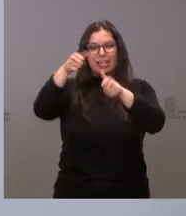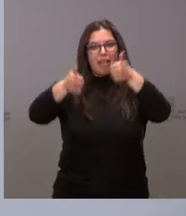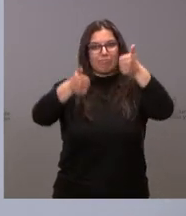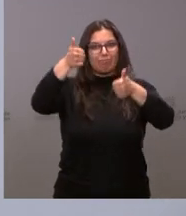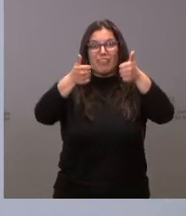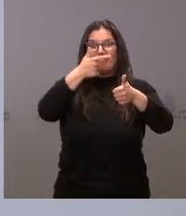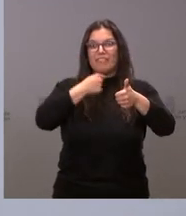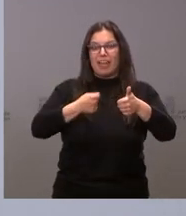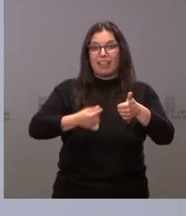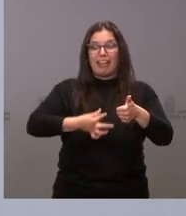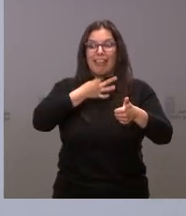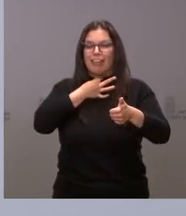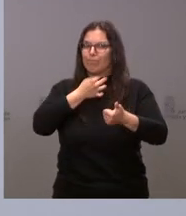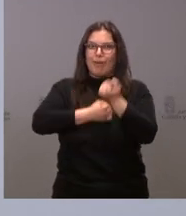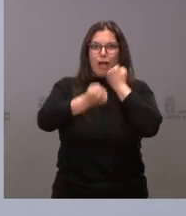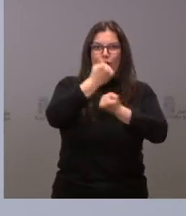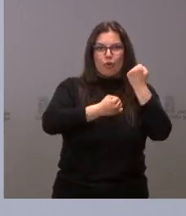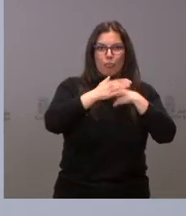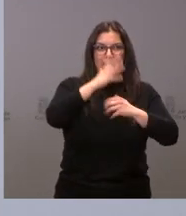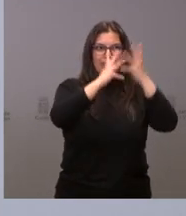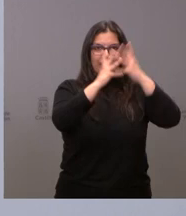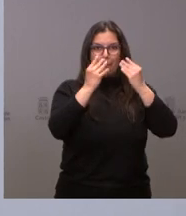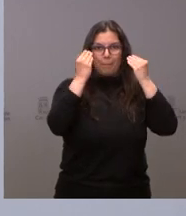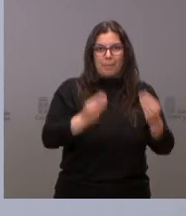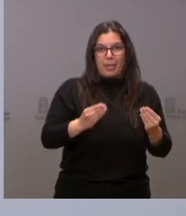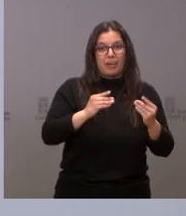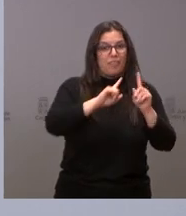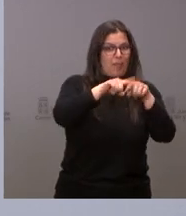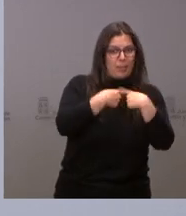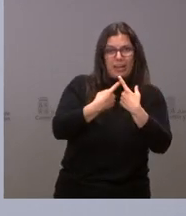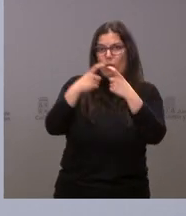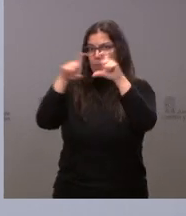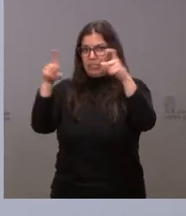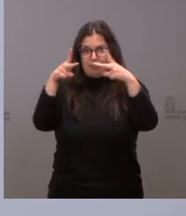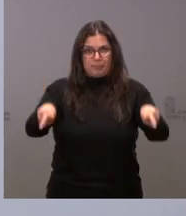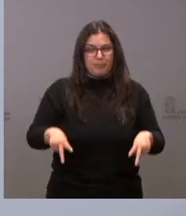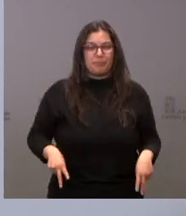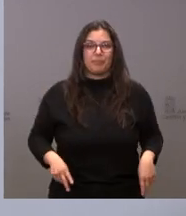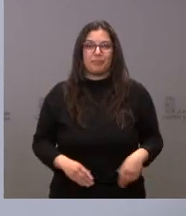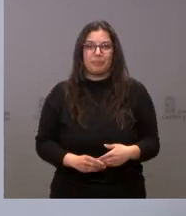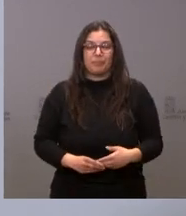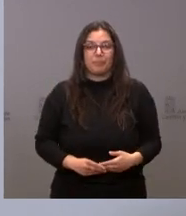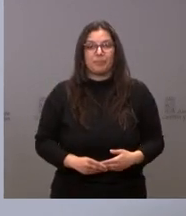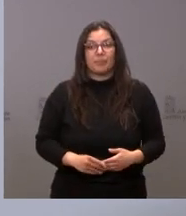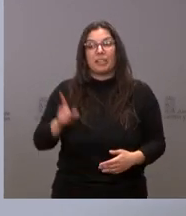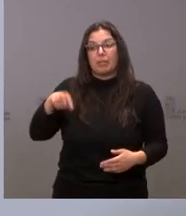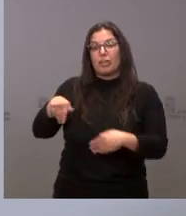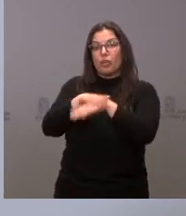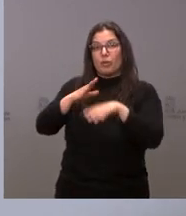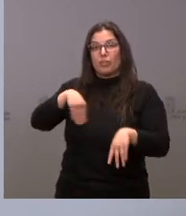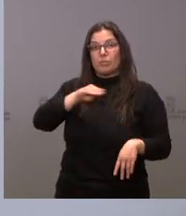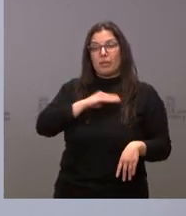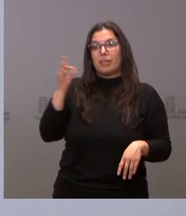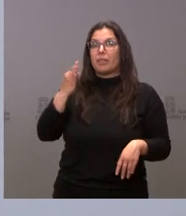empresas para que puedan cuadrar las cuentas, tanto las familias como las empresas. Que solicite el Gobierno de España la